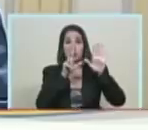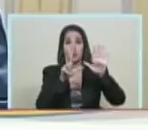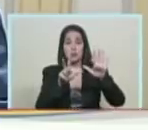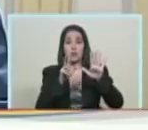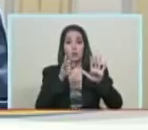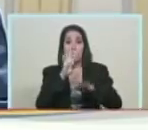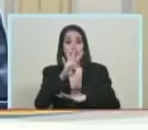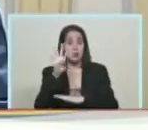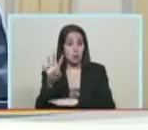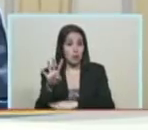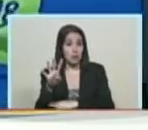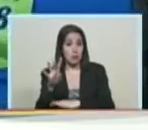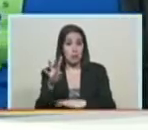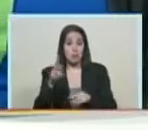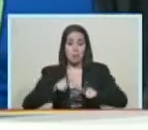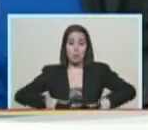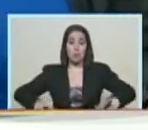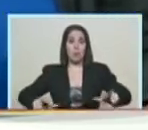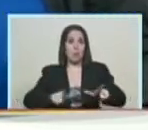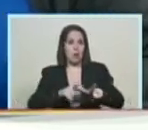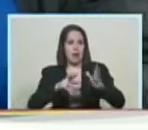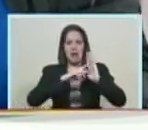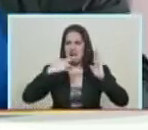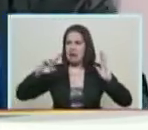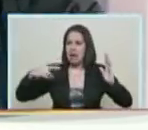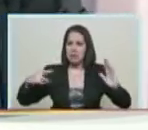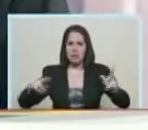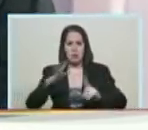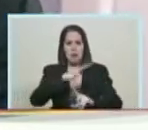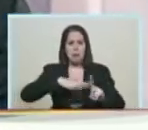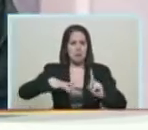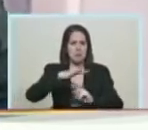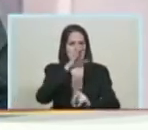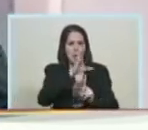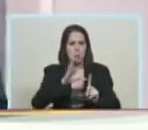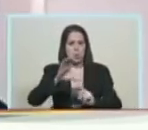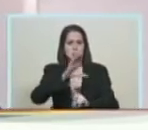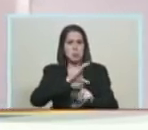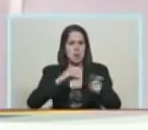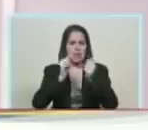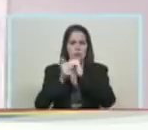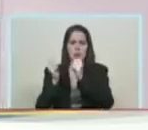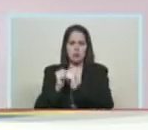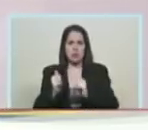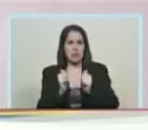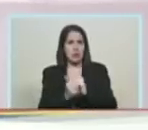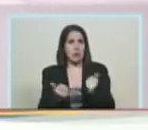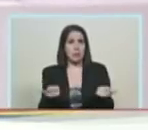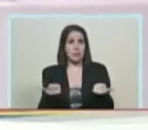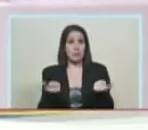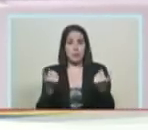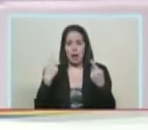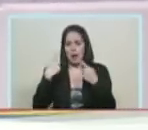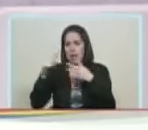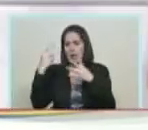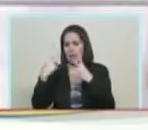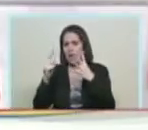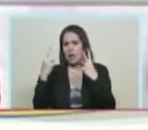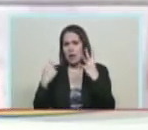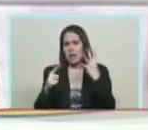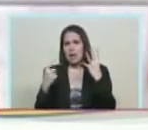espacios para actividades recreativas, ecológicas, culturales, deportivas, etcétera,